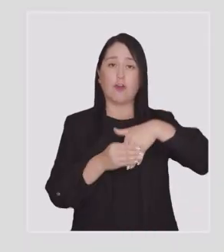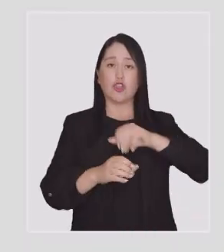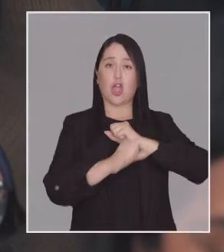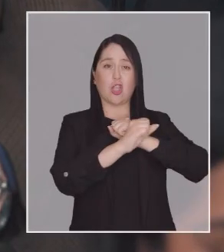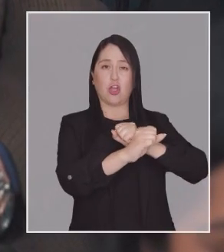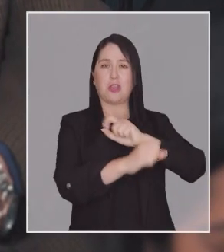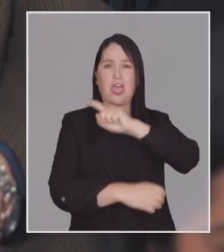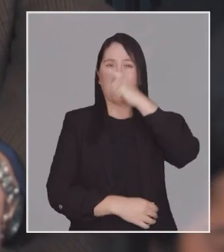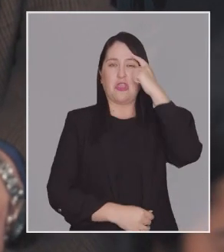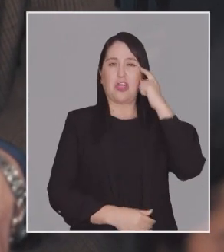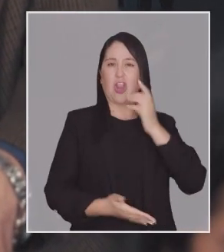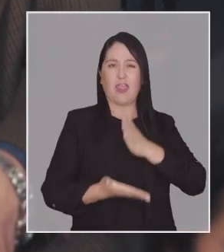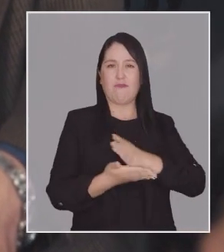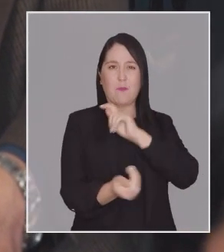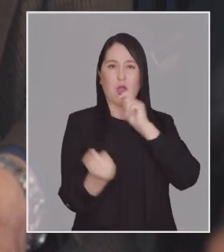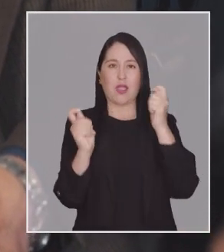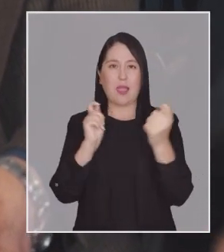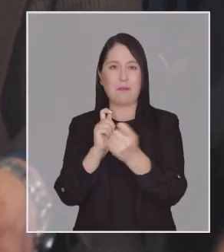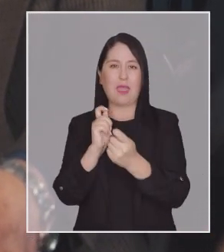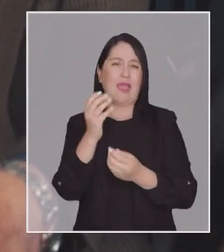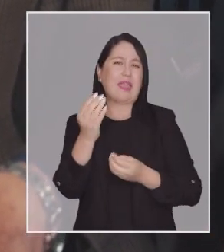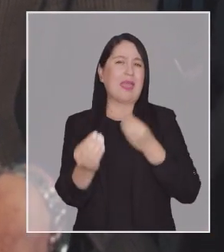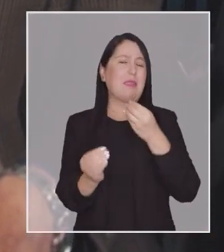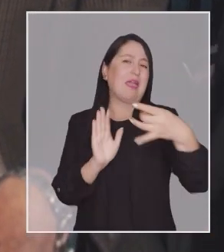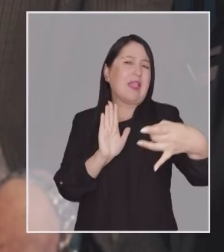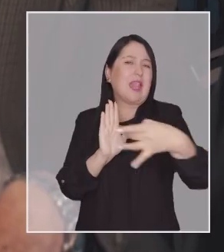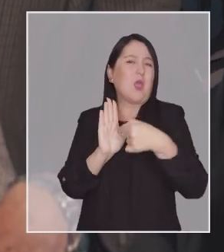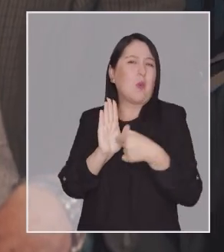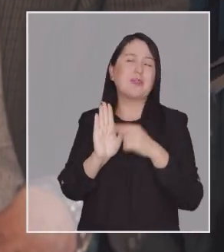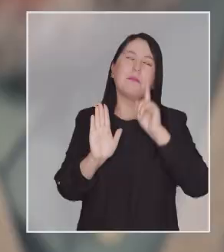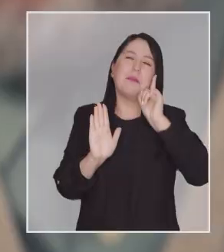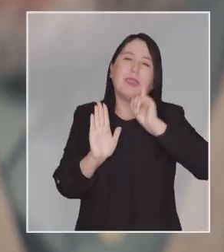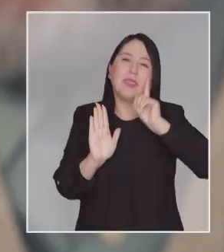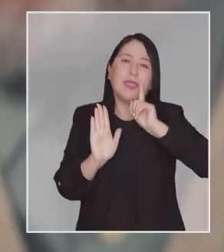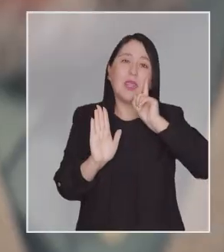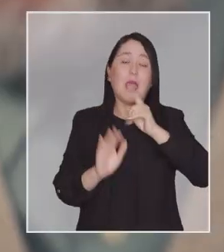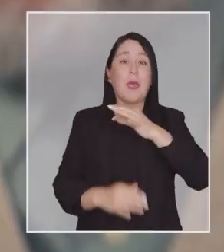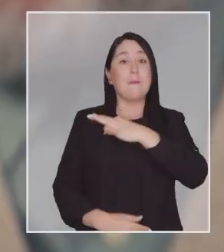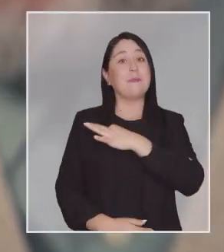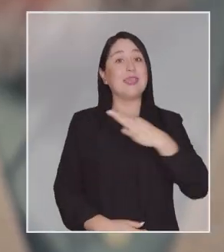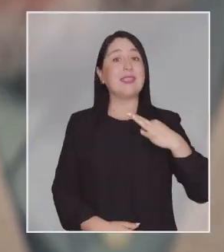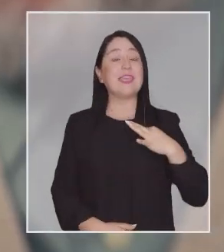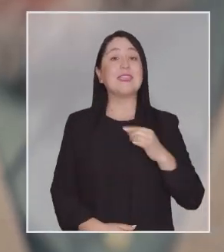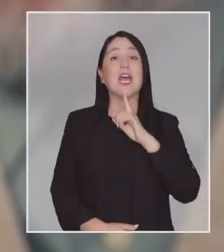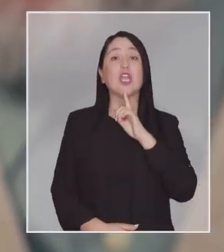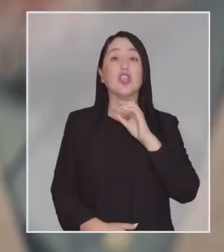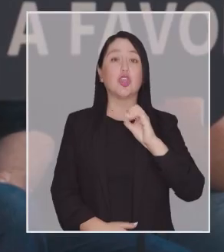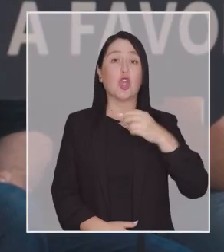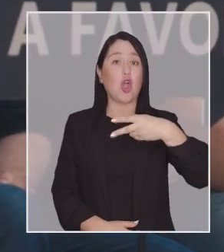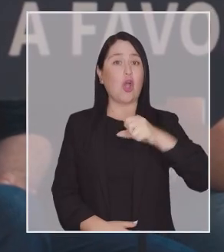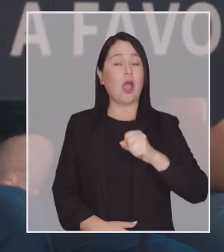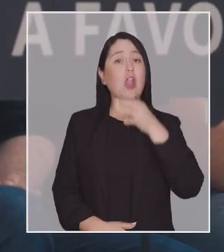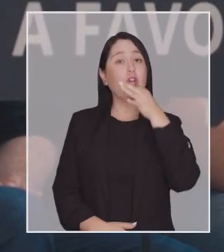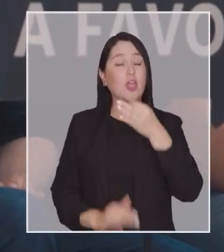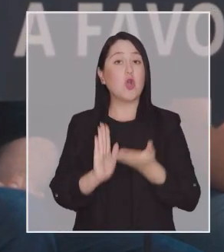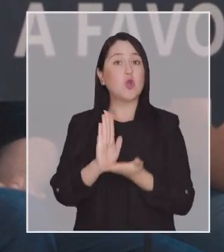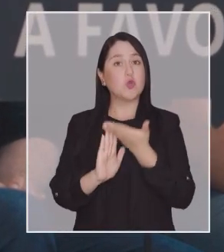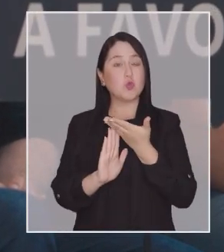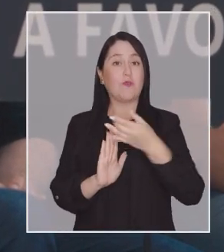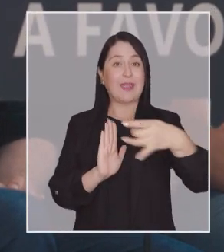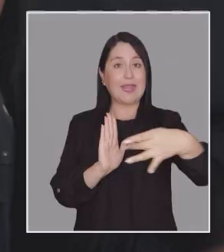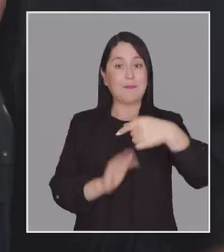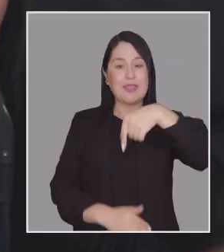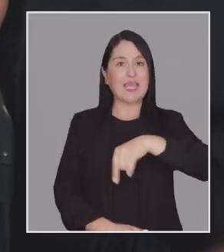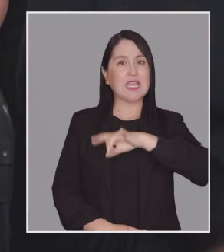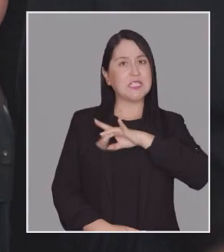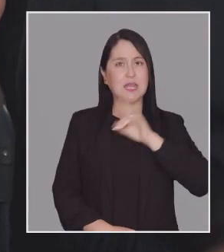Yo voto en contra porque no creo que haya que cambiar. ¿Qué tanto con la delincuencia? Es puro tollo eso. Si la ministra todavía lo dijo. Es mentira que han aumentado